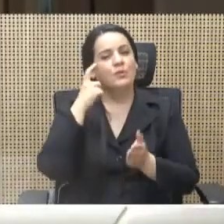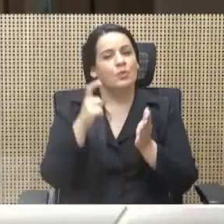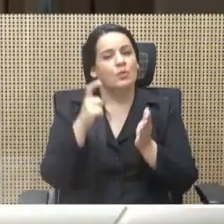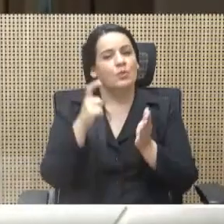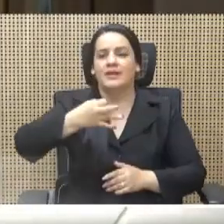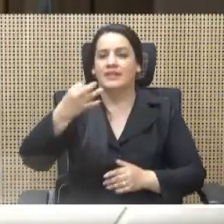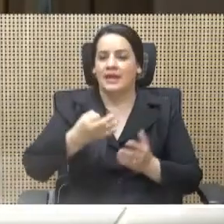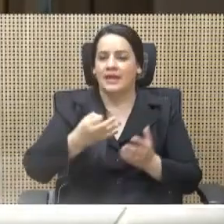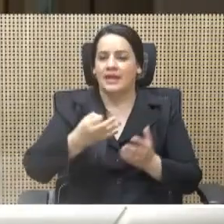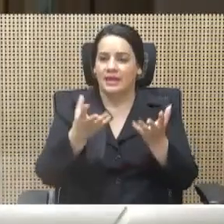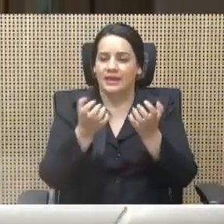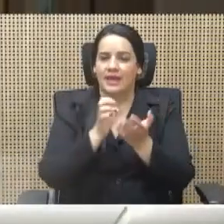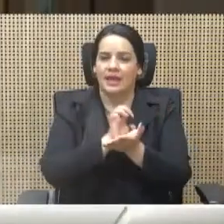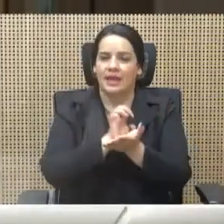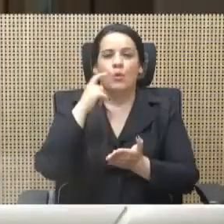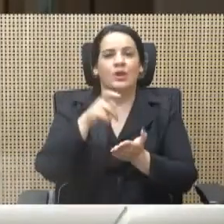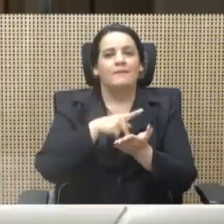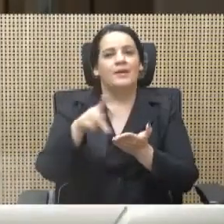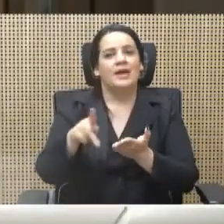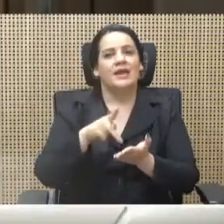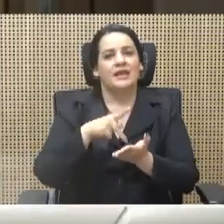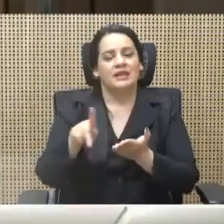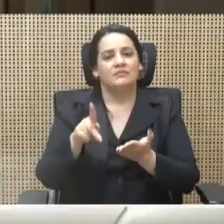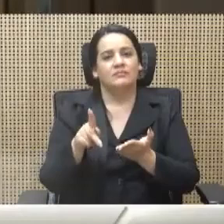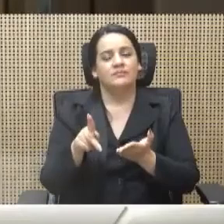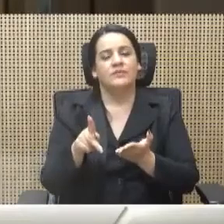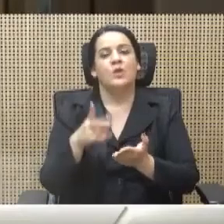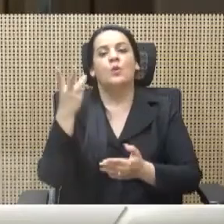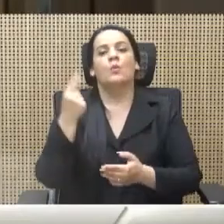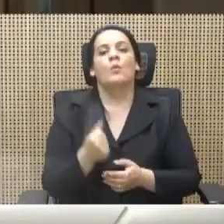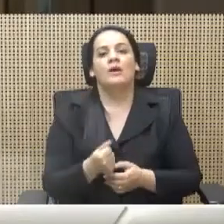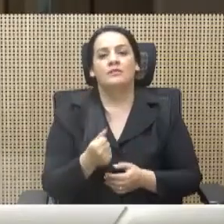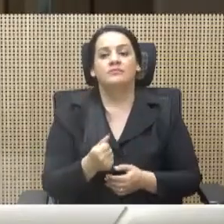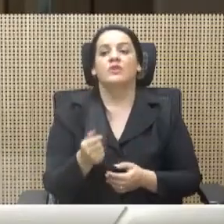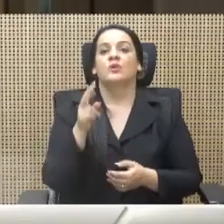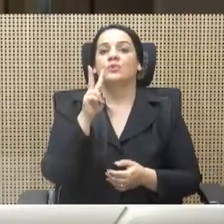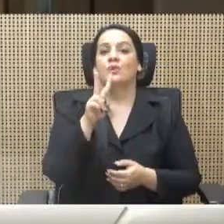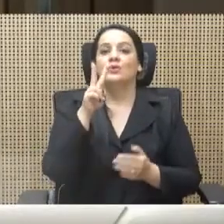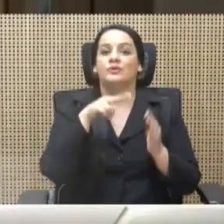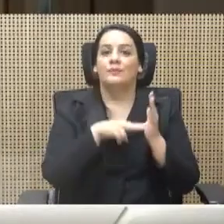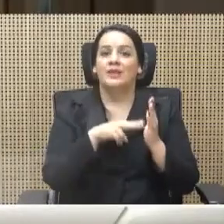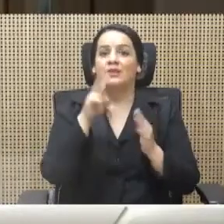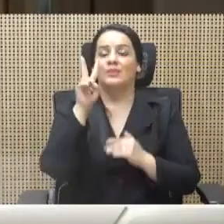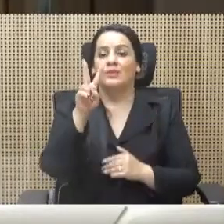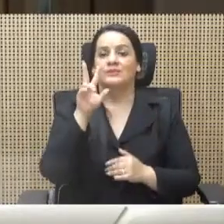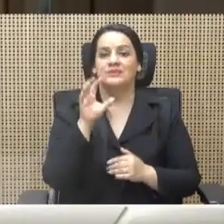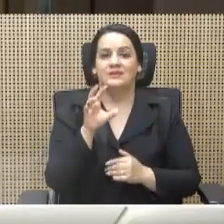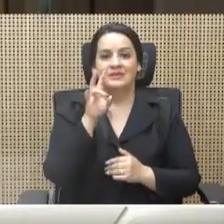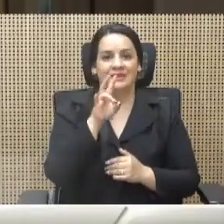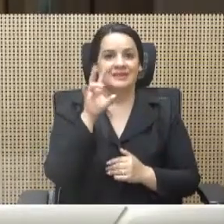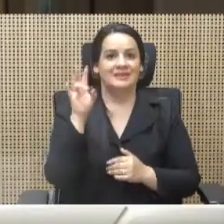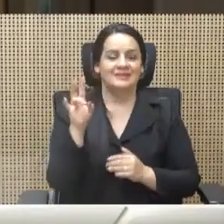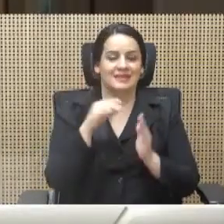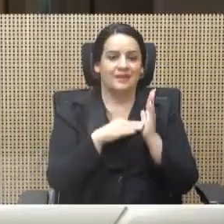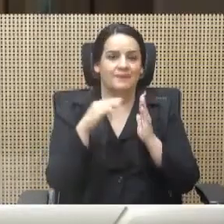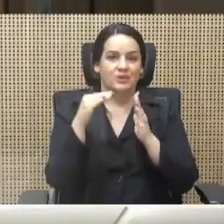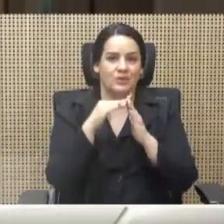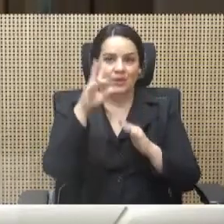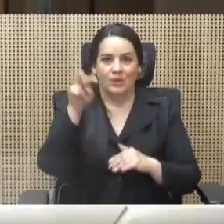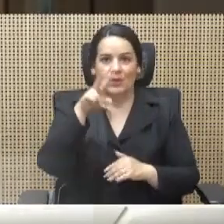pagaron, sin chistar, oíganlo bien, 2.277 millones de colones en impuestos,